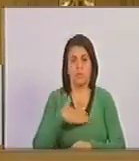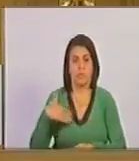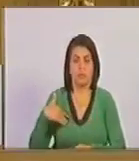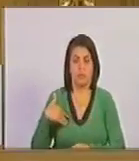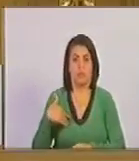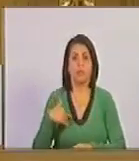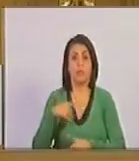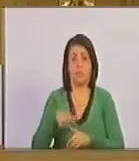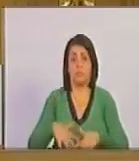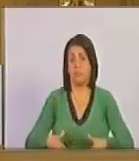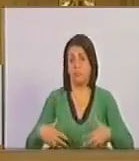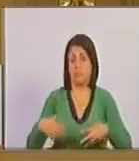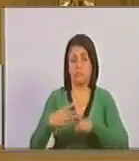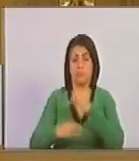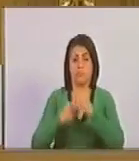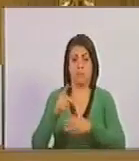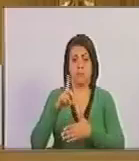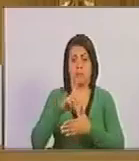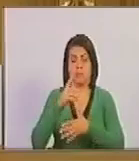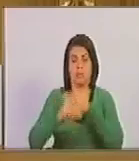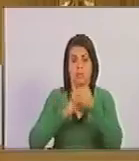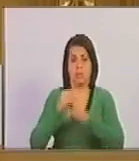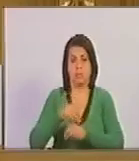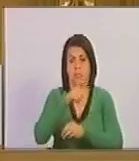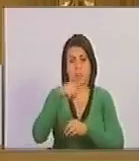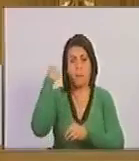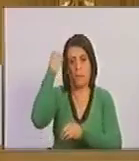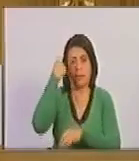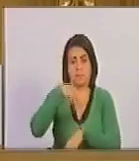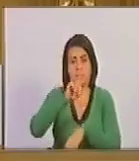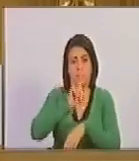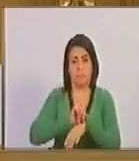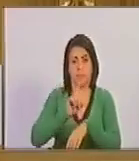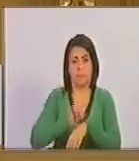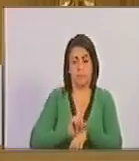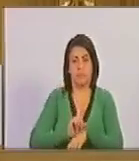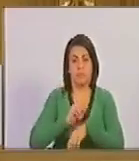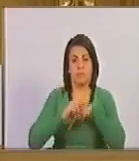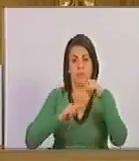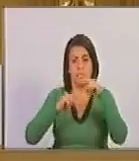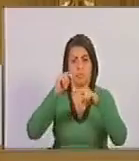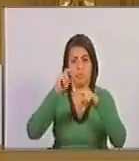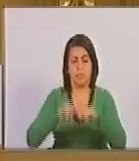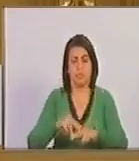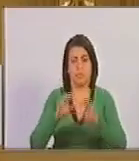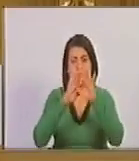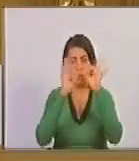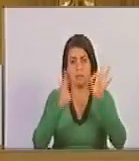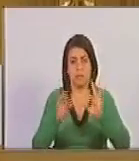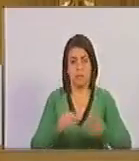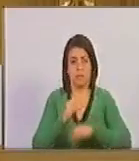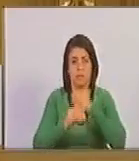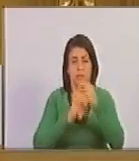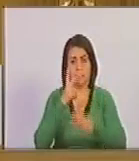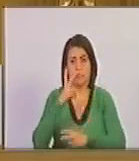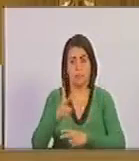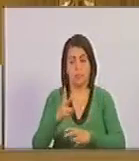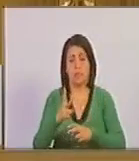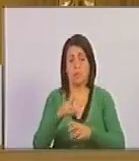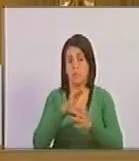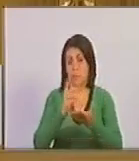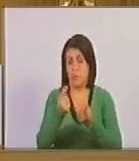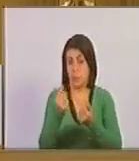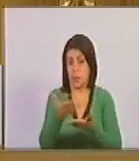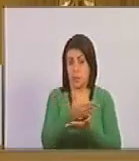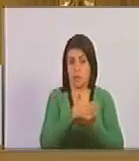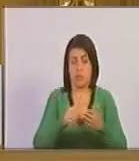burguesía latinoamericana y una burguesía, un pensamiento único que es la construcción de un modelo capitalista y todo